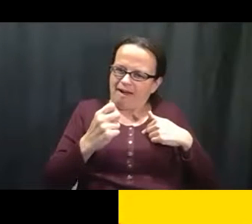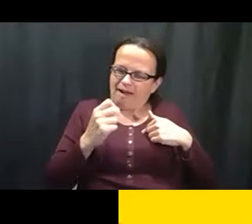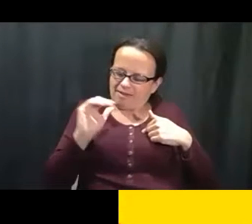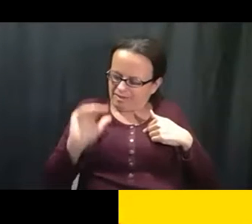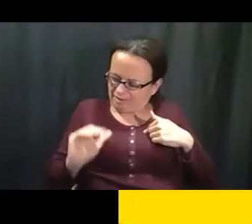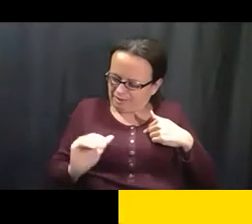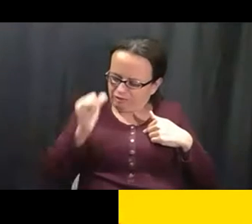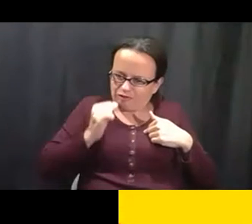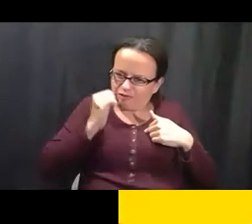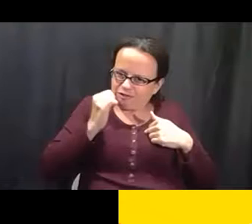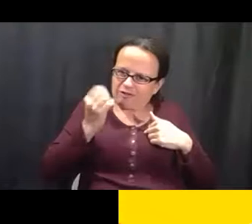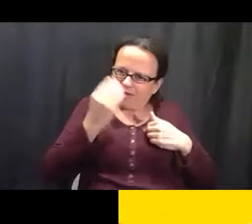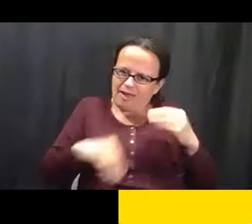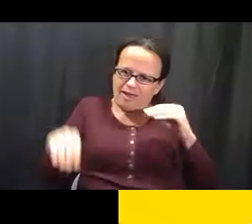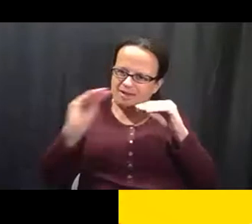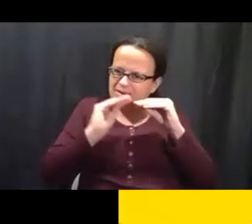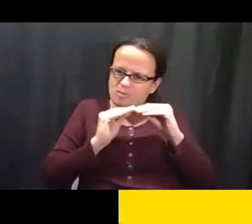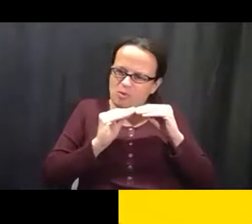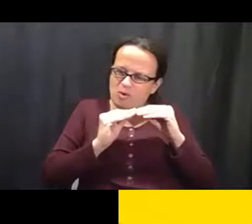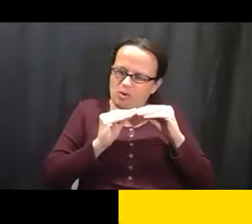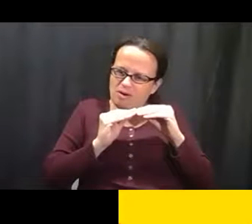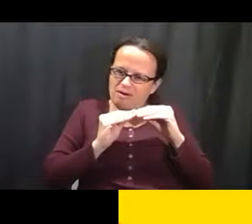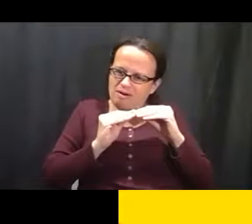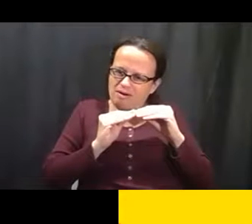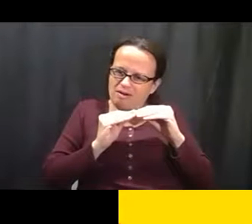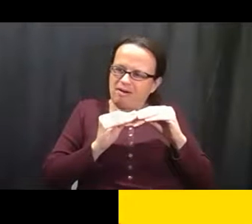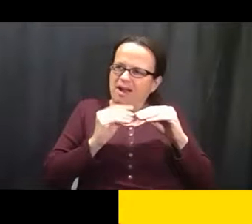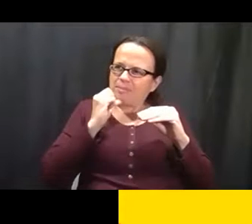Yo no soy esa niña pequeña ya.